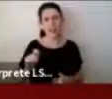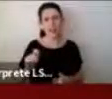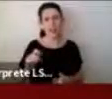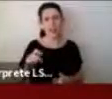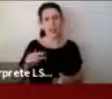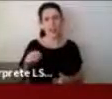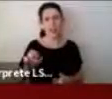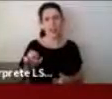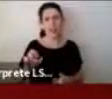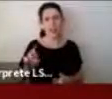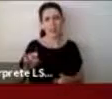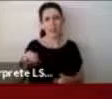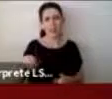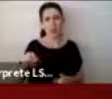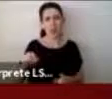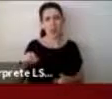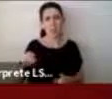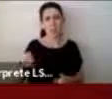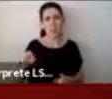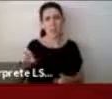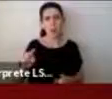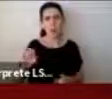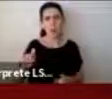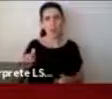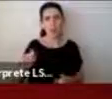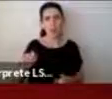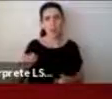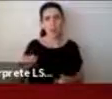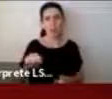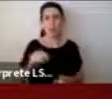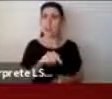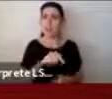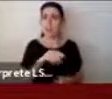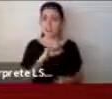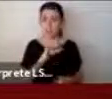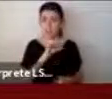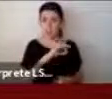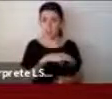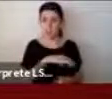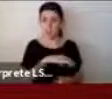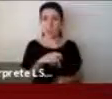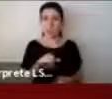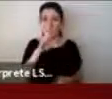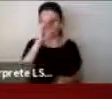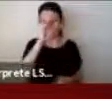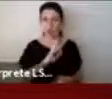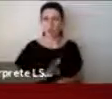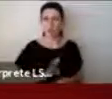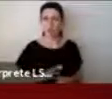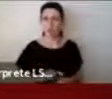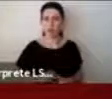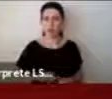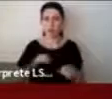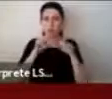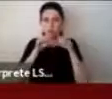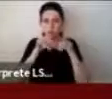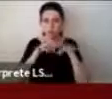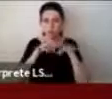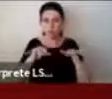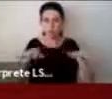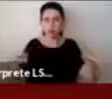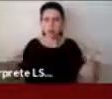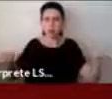es chilena y ella también ha tomado un rol bastante importante para divulgar y hablar acerca de lo